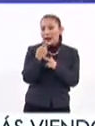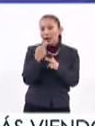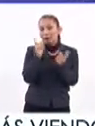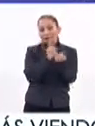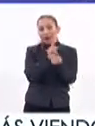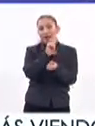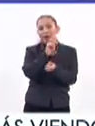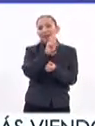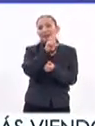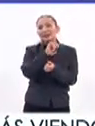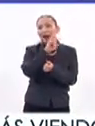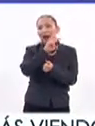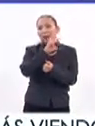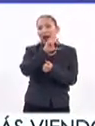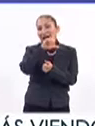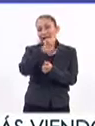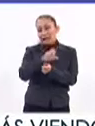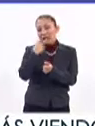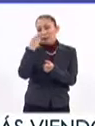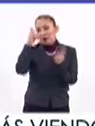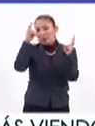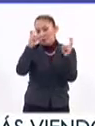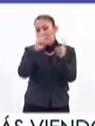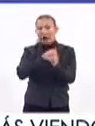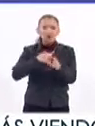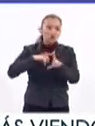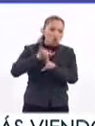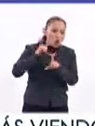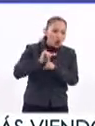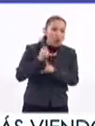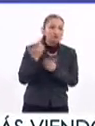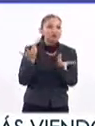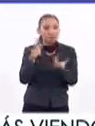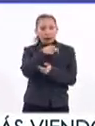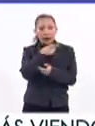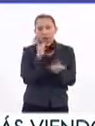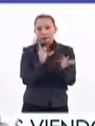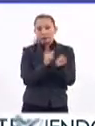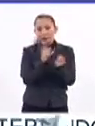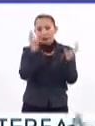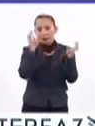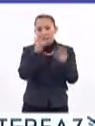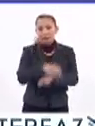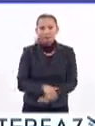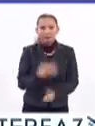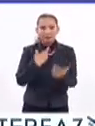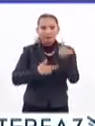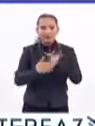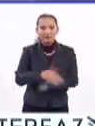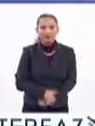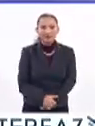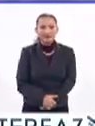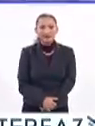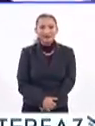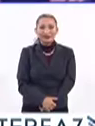a Trixia Valle, especialista precisamente en temas del bullying y con ella hablaremos de este tema. Regresamos.